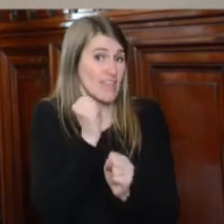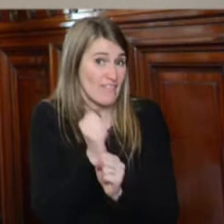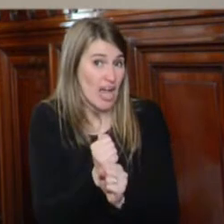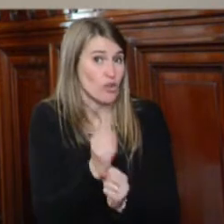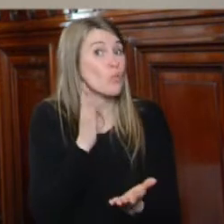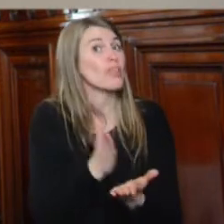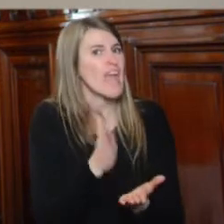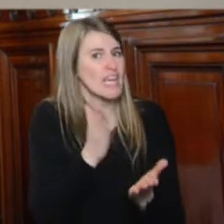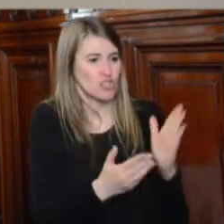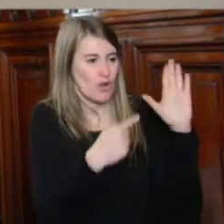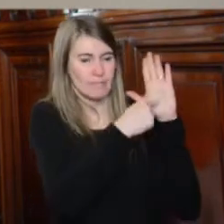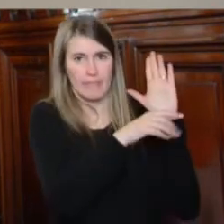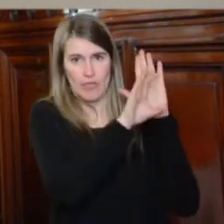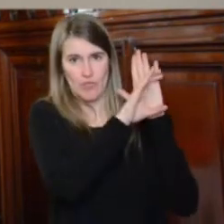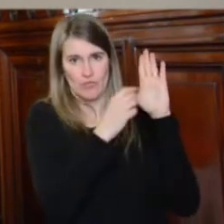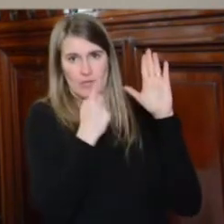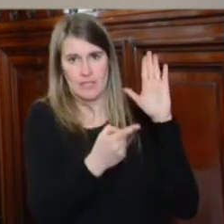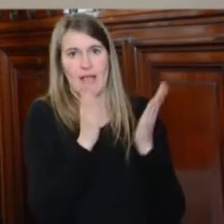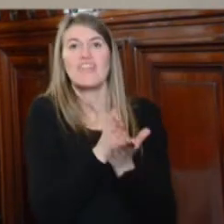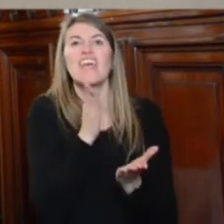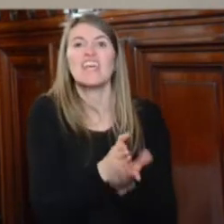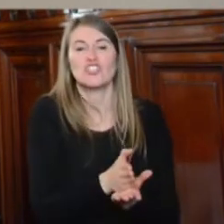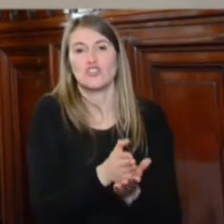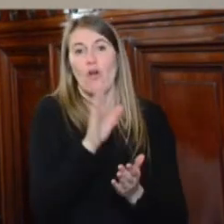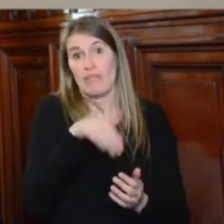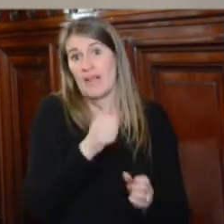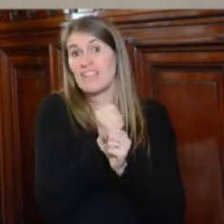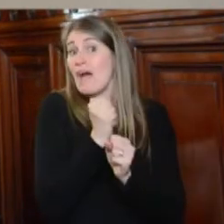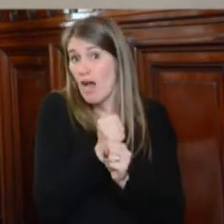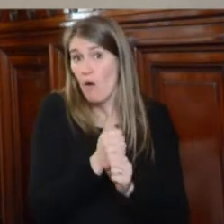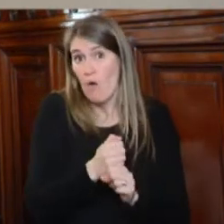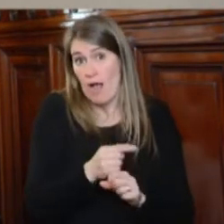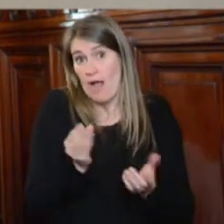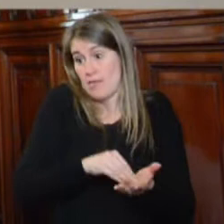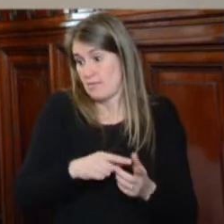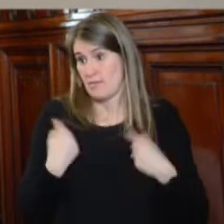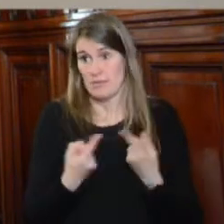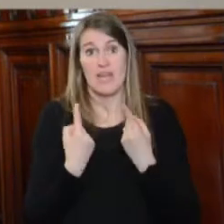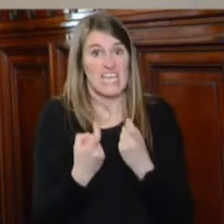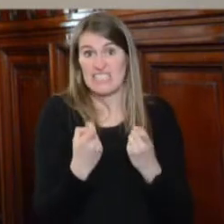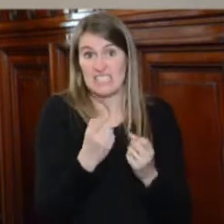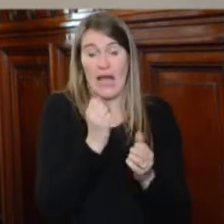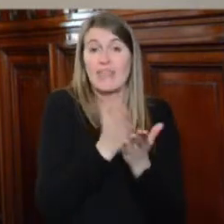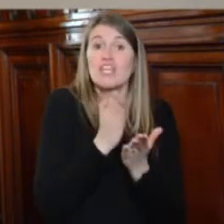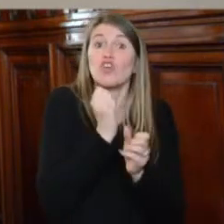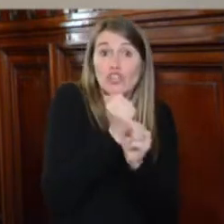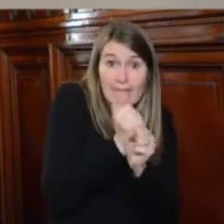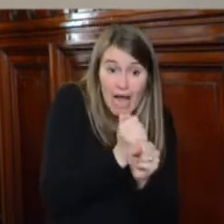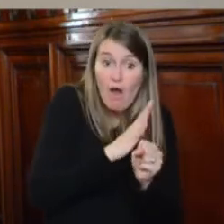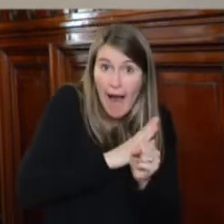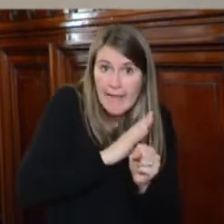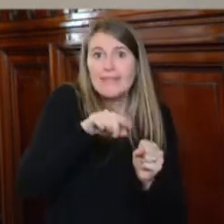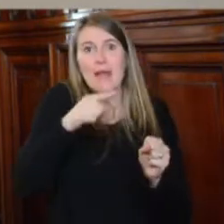fundamental sino un derecho necesario para que todos los demás derechos humanos se hagan realidad, esté